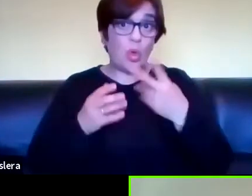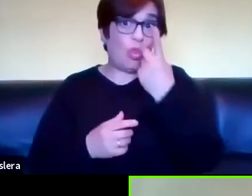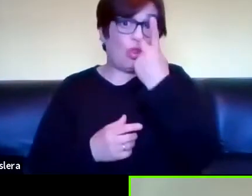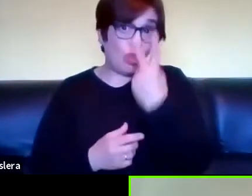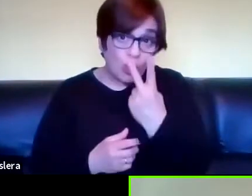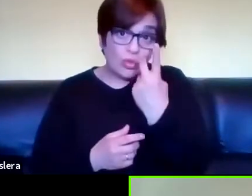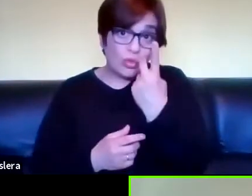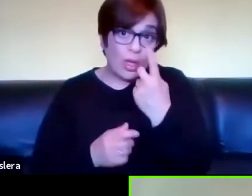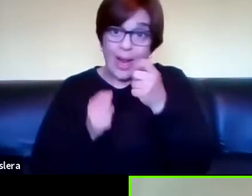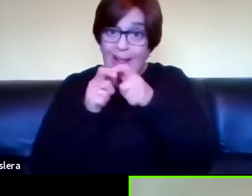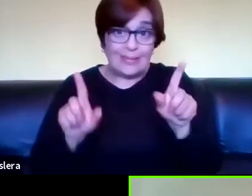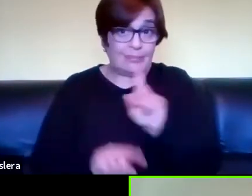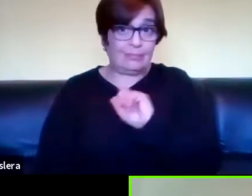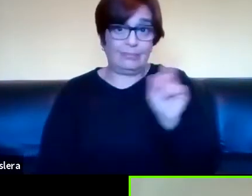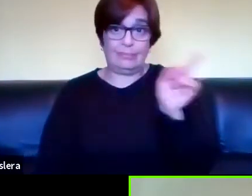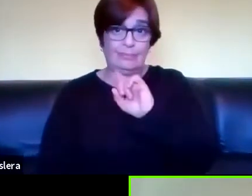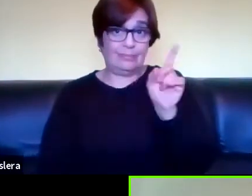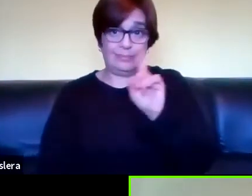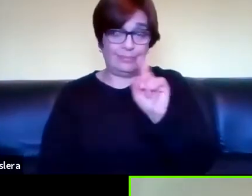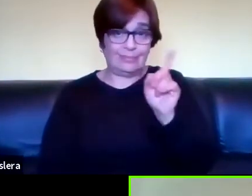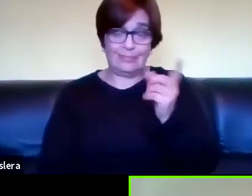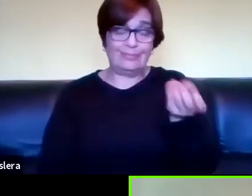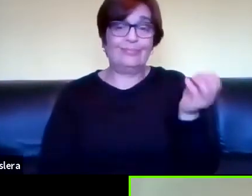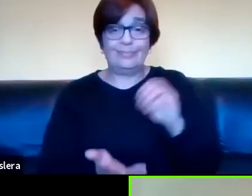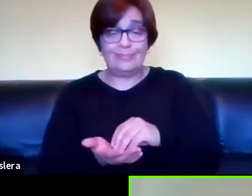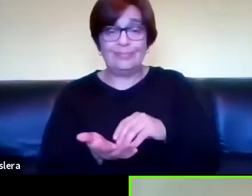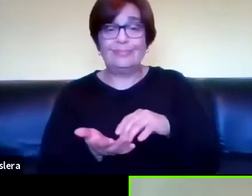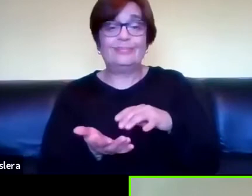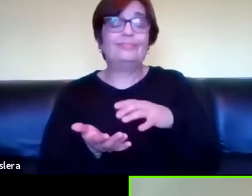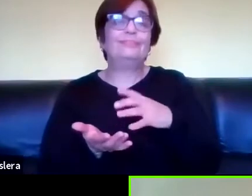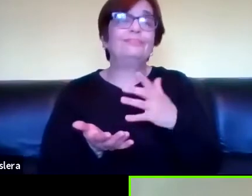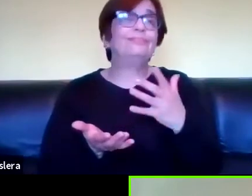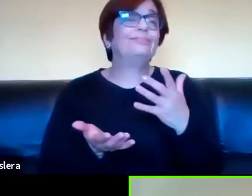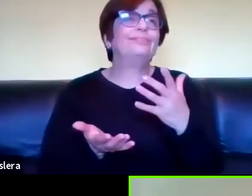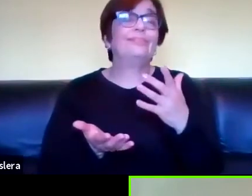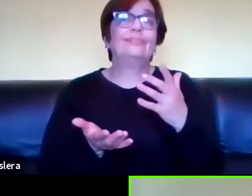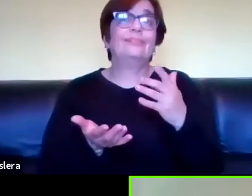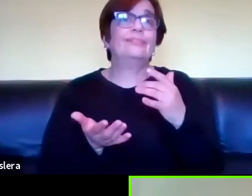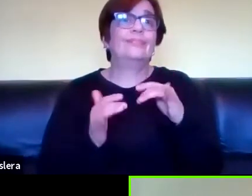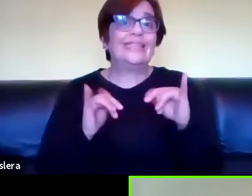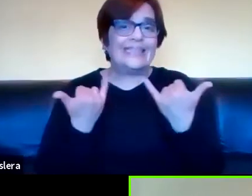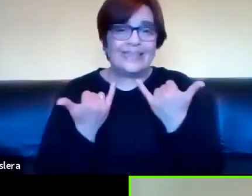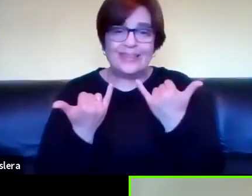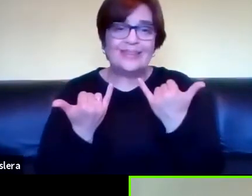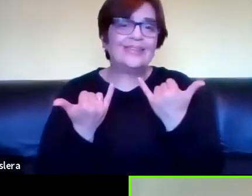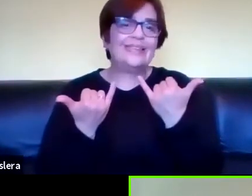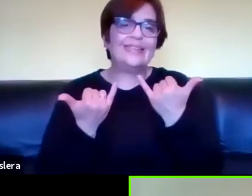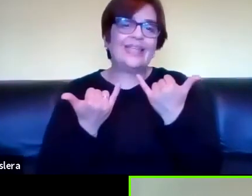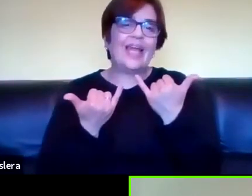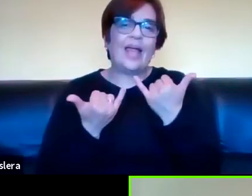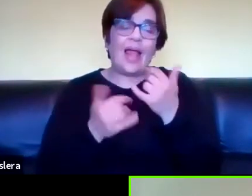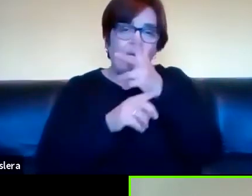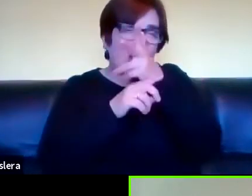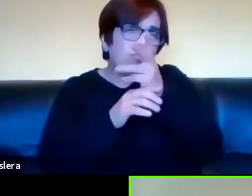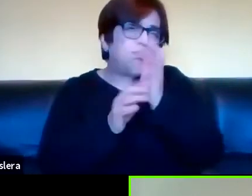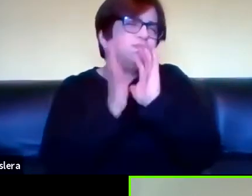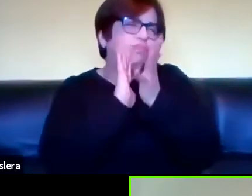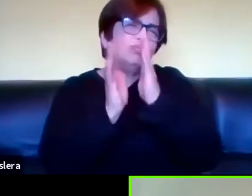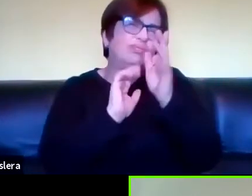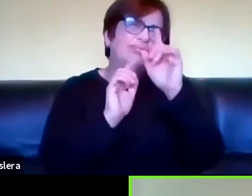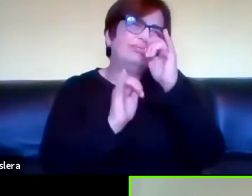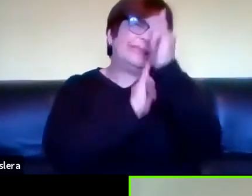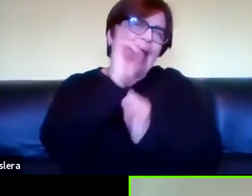sino que dada la la este la cultura letrada en lengua de señas internacional